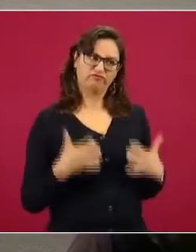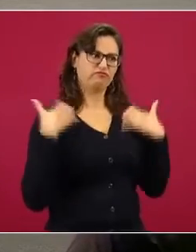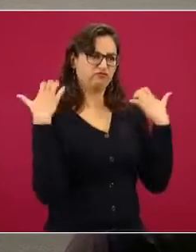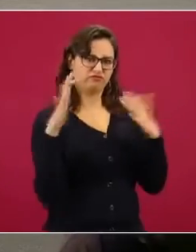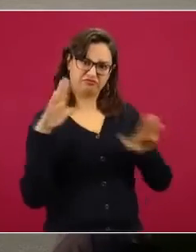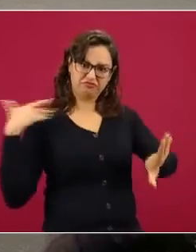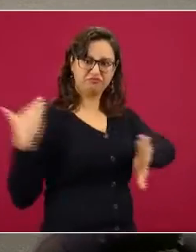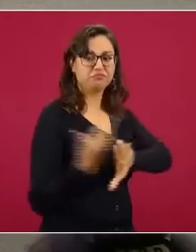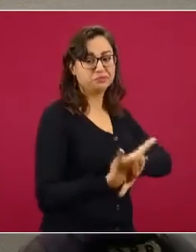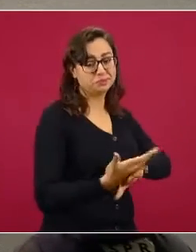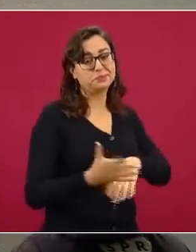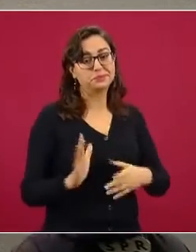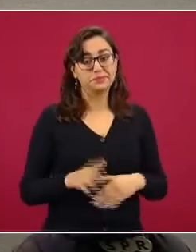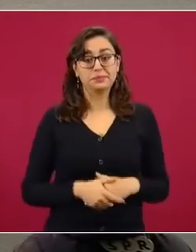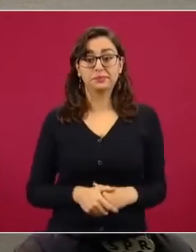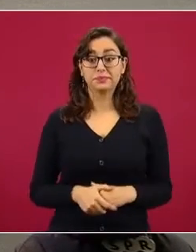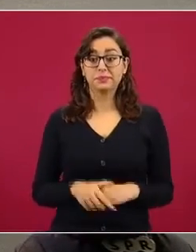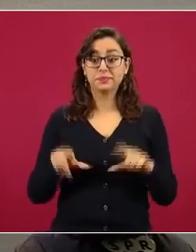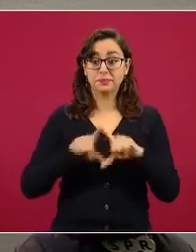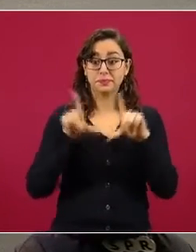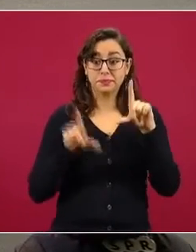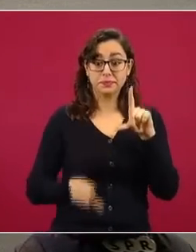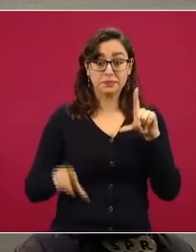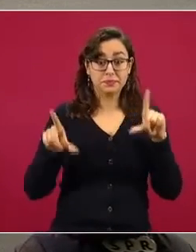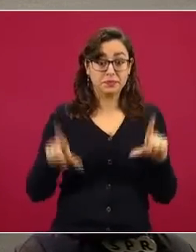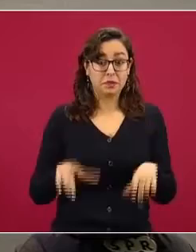uno de los países más obesos del mundo